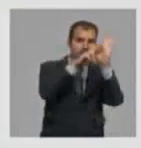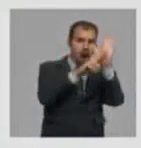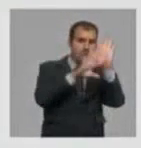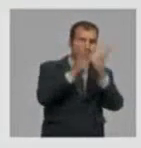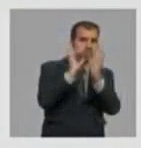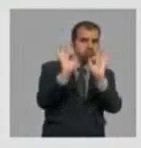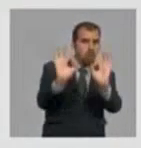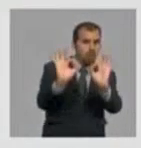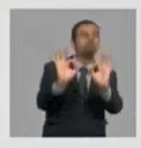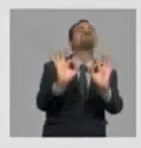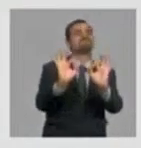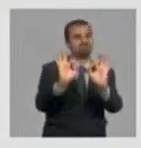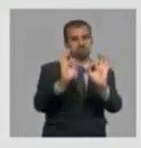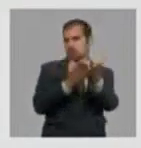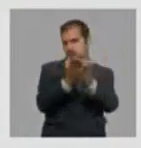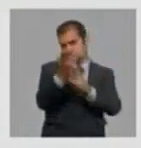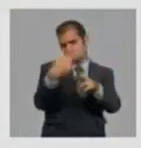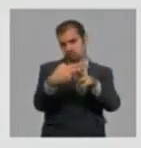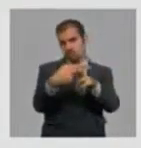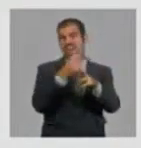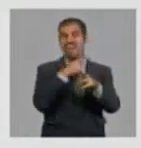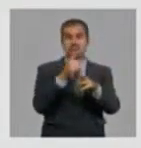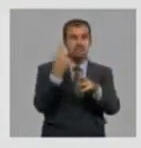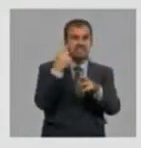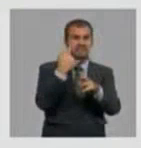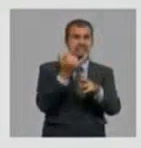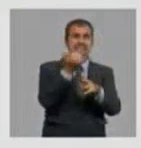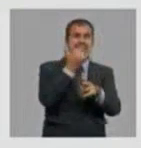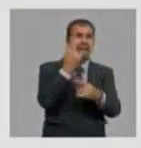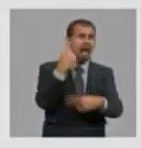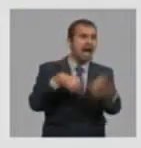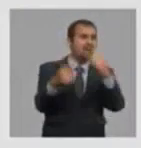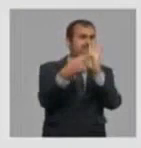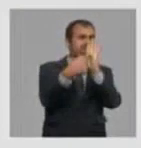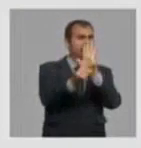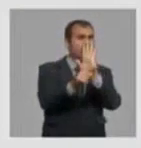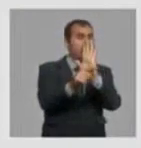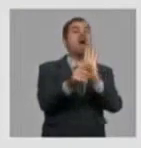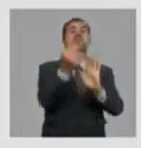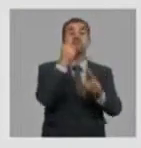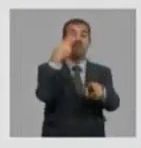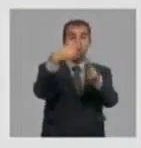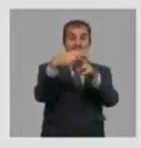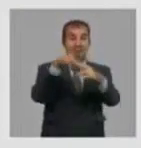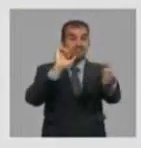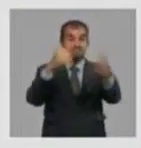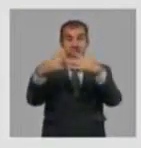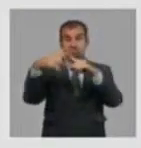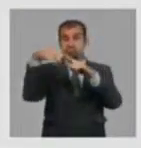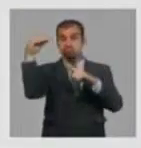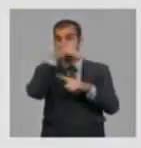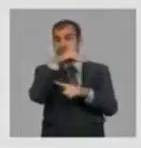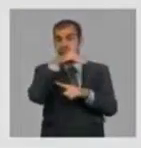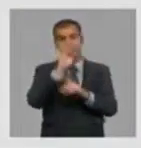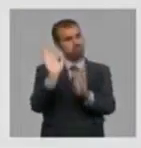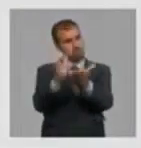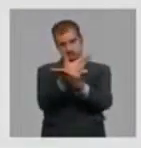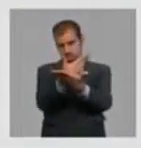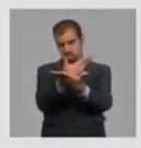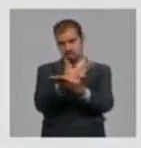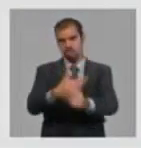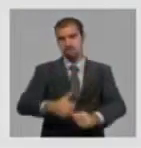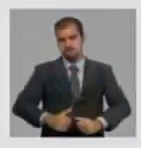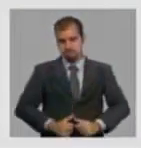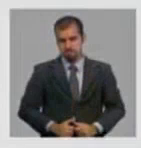en el transcurso de los tres años pierde alguna de las condiciones o algún de los requisitos, puede perder la categoría de empresa de la tecnología y perder con ello